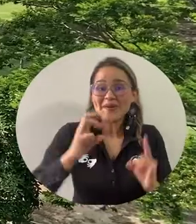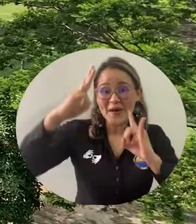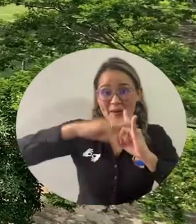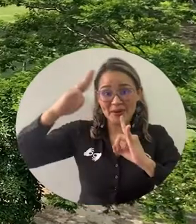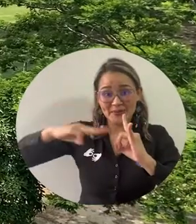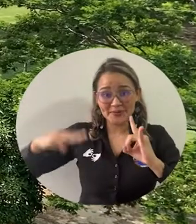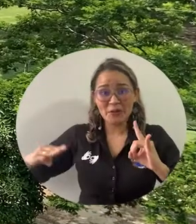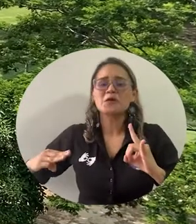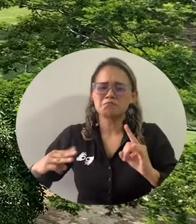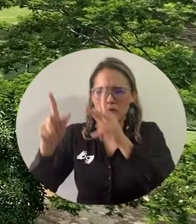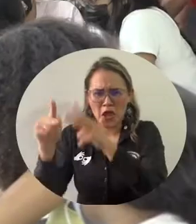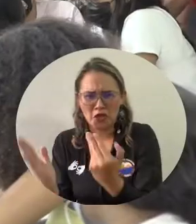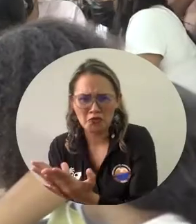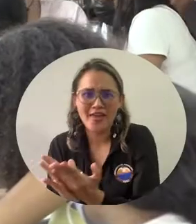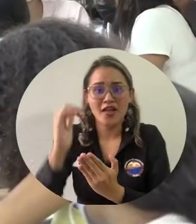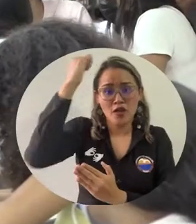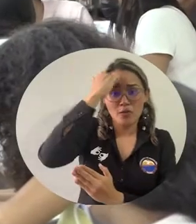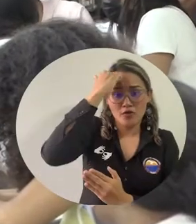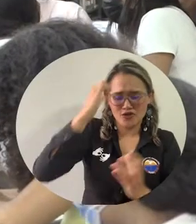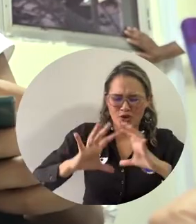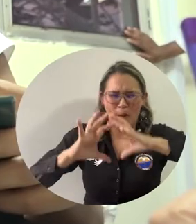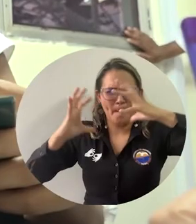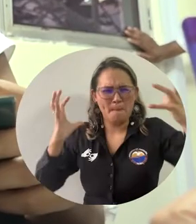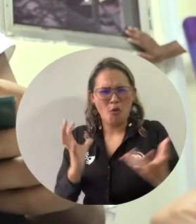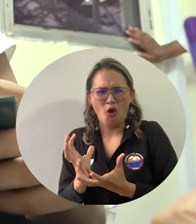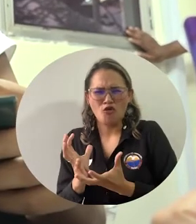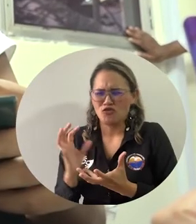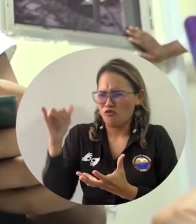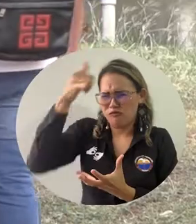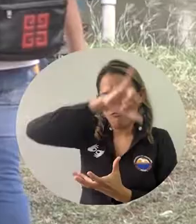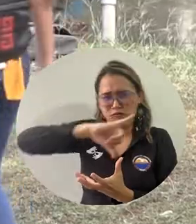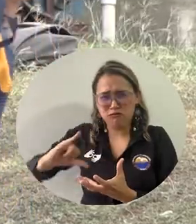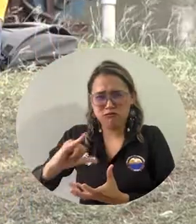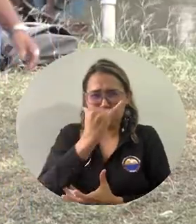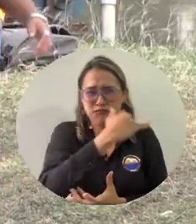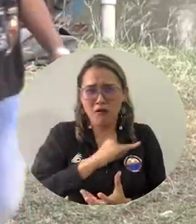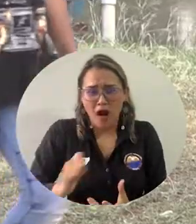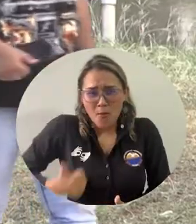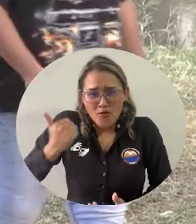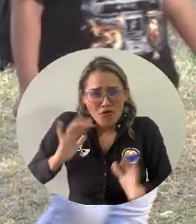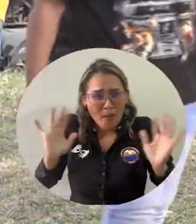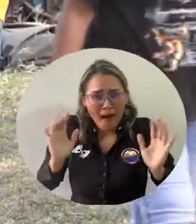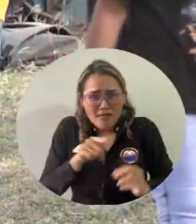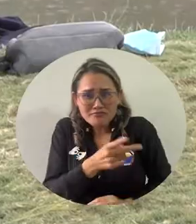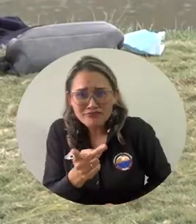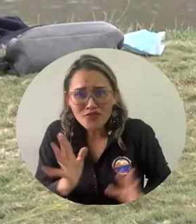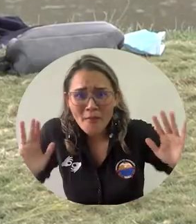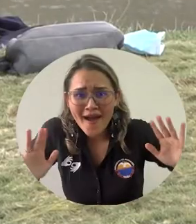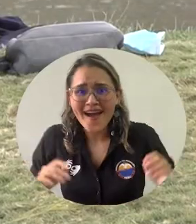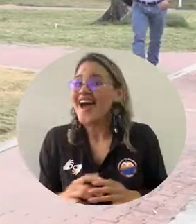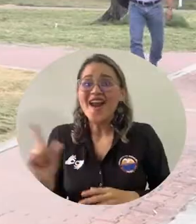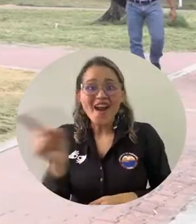En la Universidad del Magdalena, estudiantes y docentes no son los únicos en aprovechar las oportunidades de movilidad y cooperación internacional